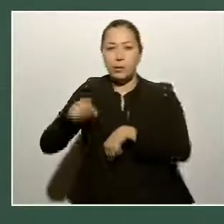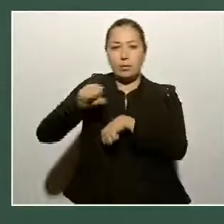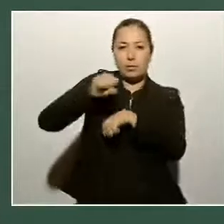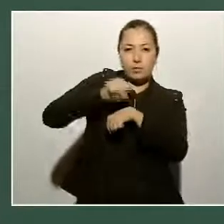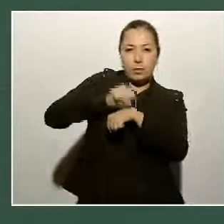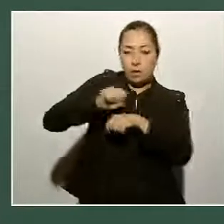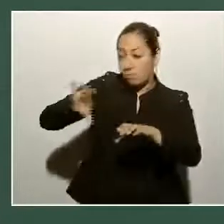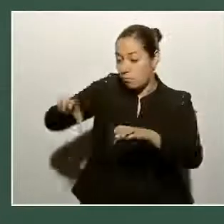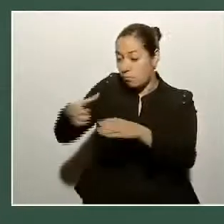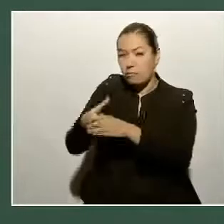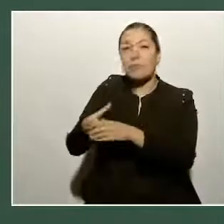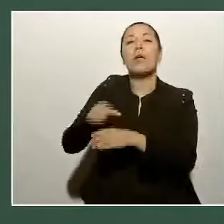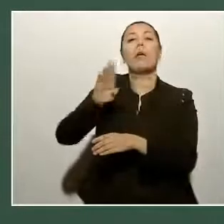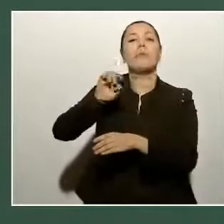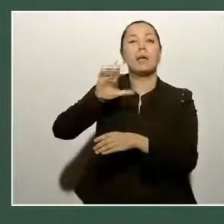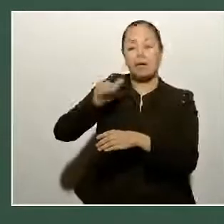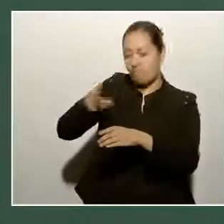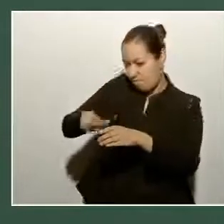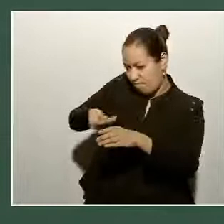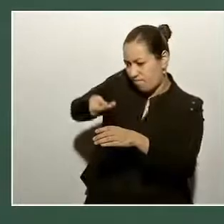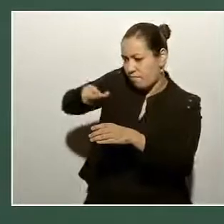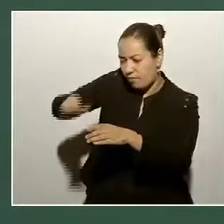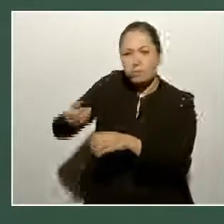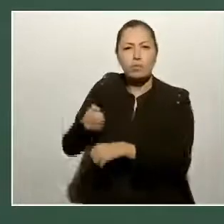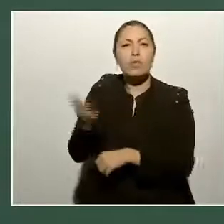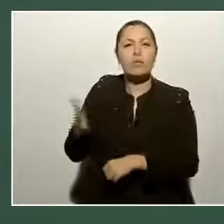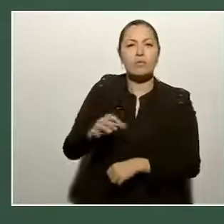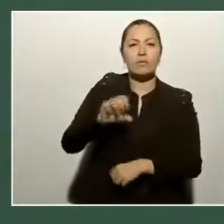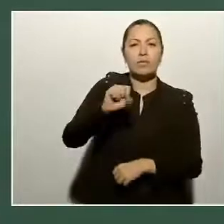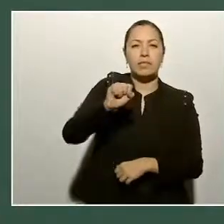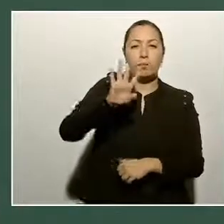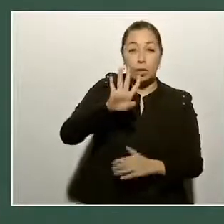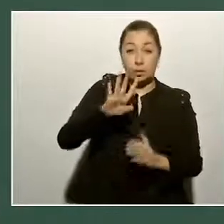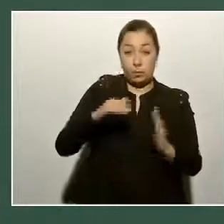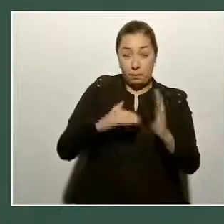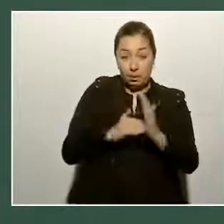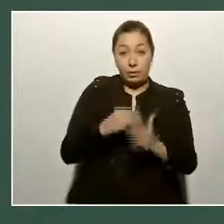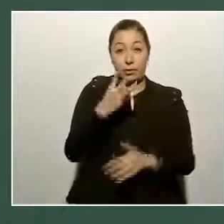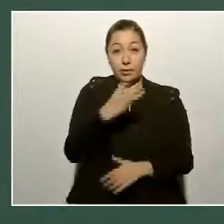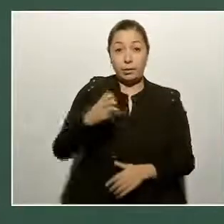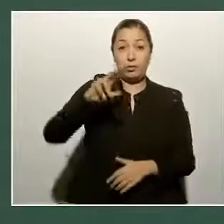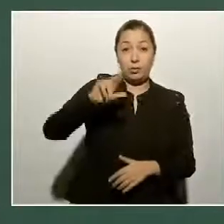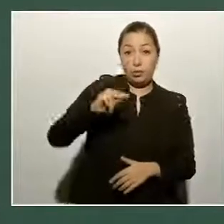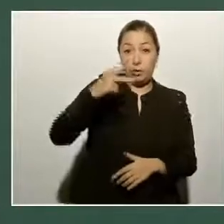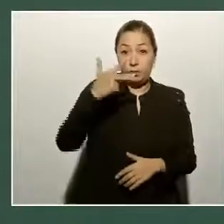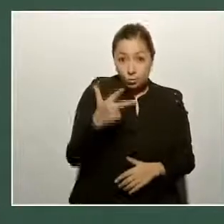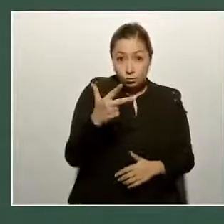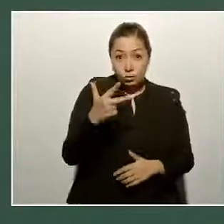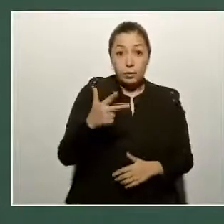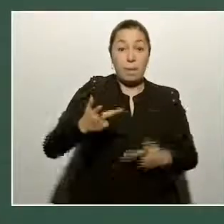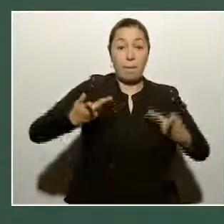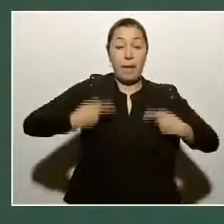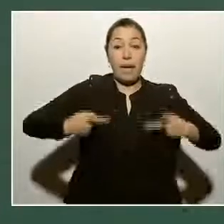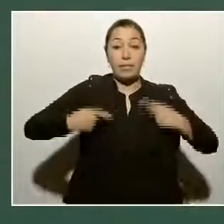secundaria. 64.388 estudiantes.